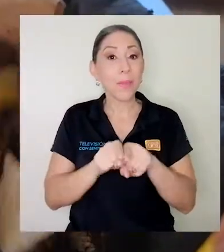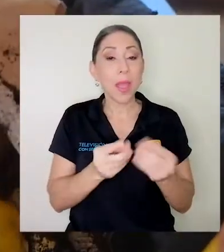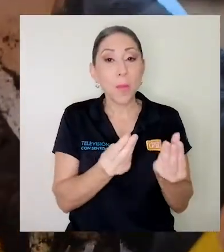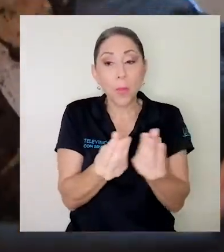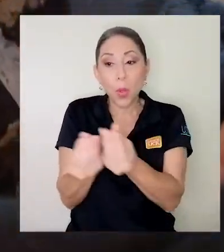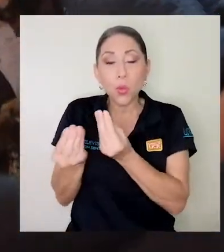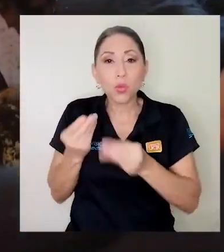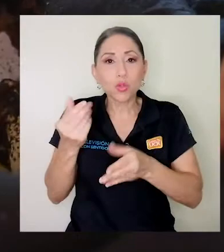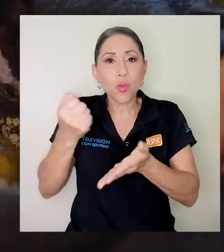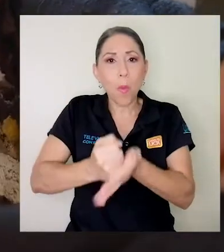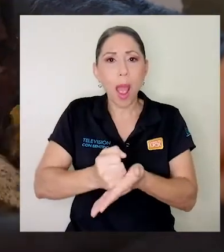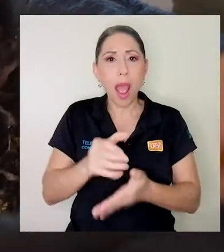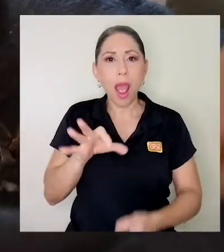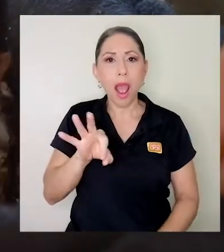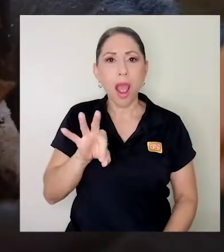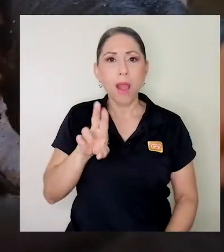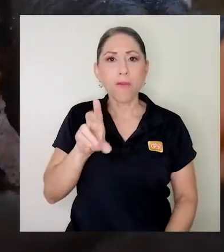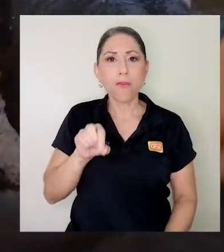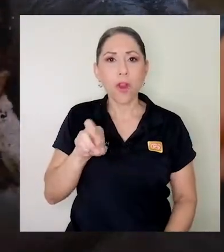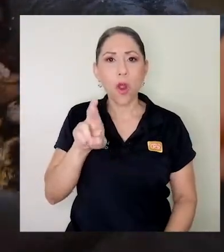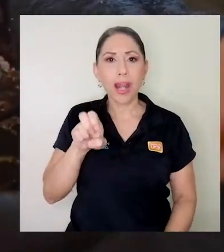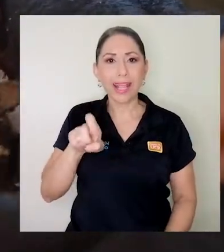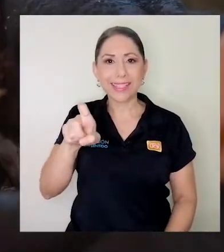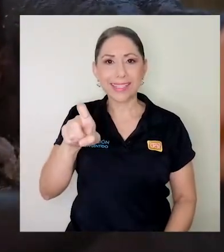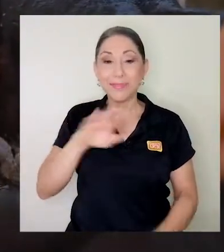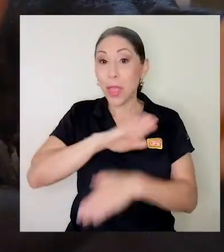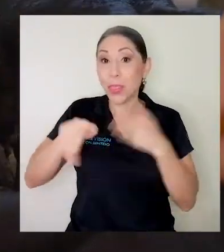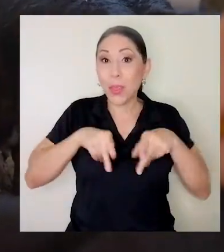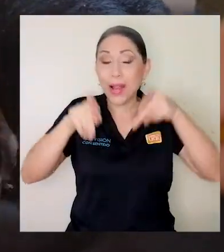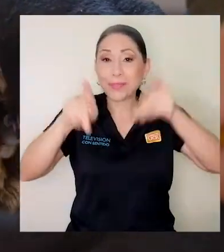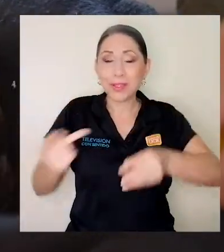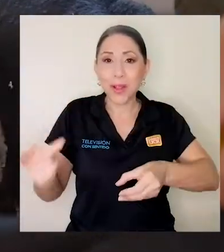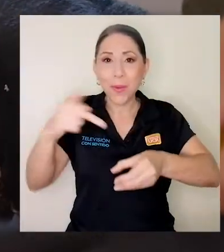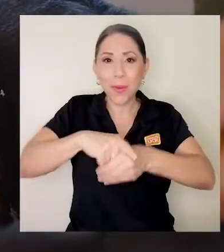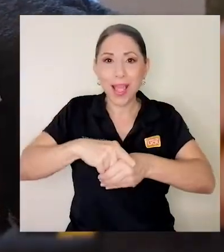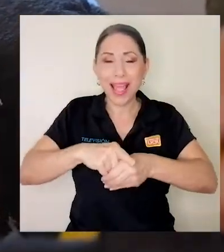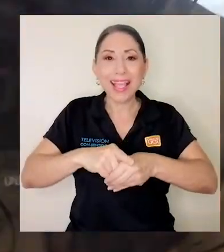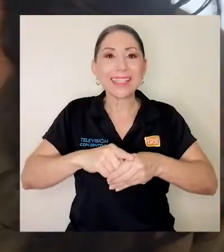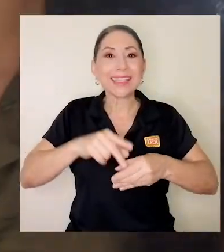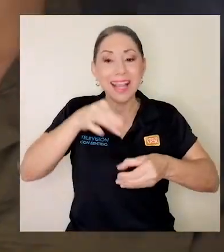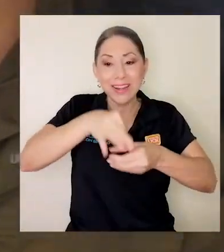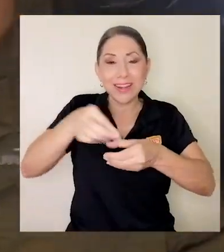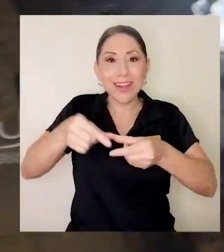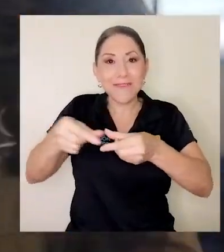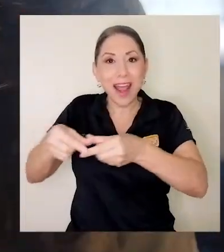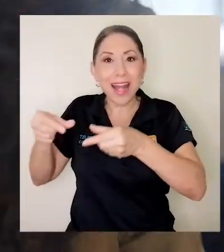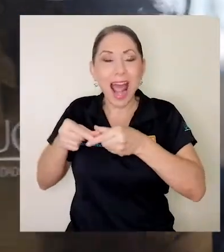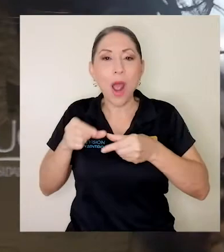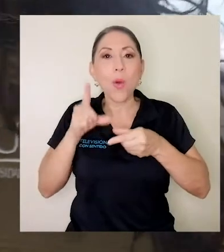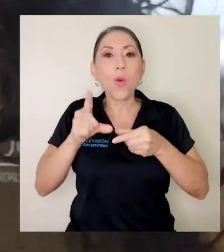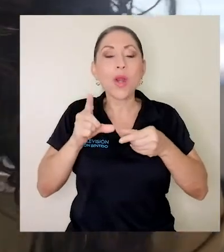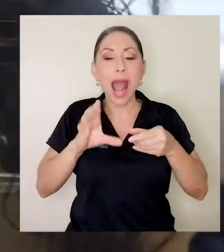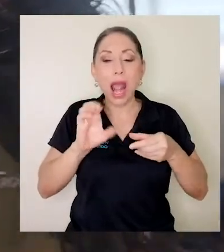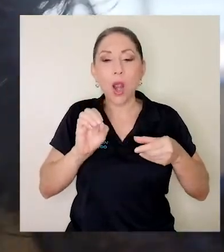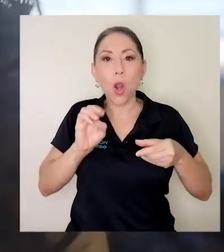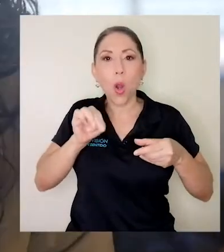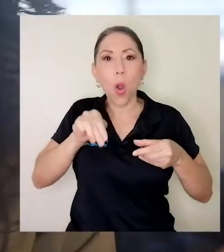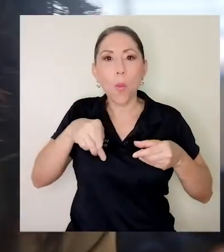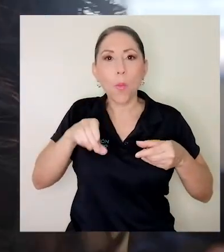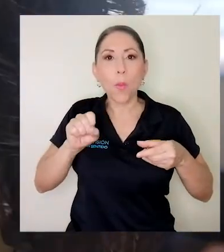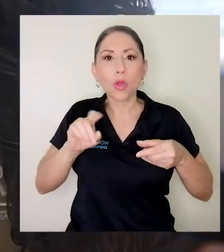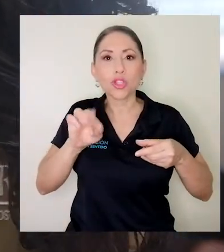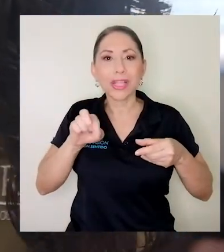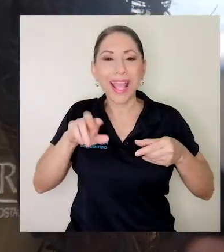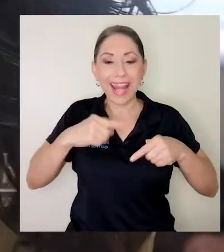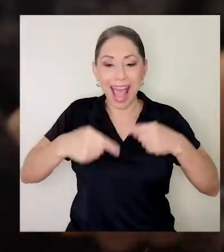Entre todos los que participen, se rifará una compostera Takakura. Para conocer las bases del concurso y obtener